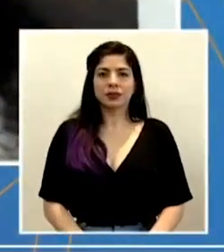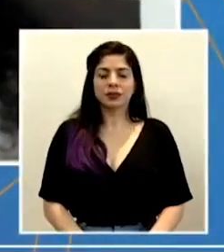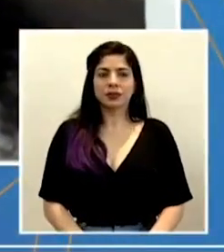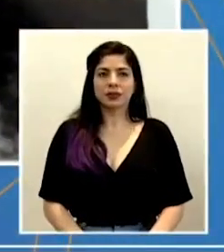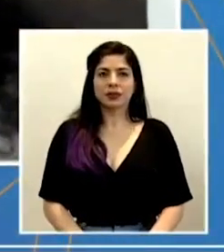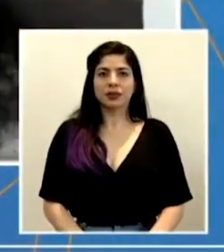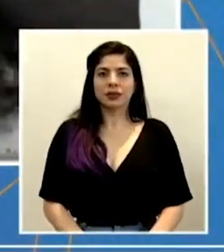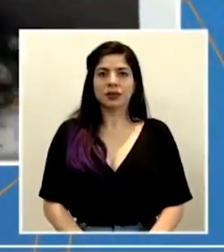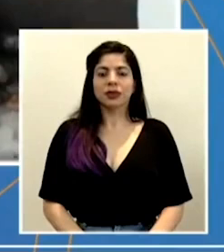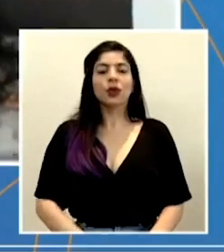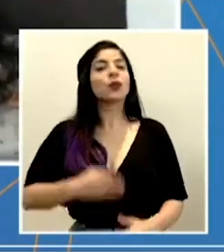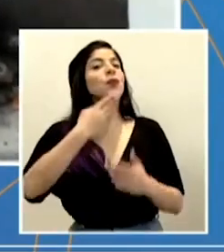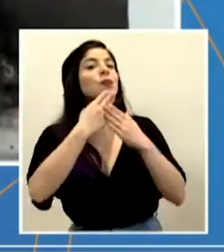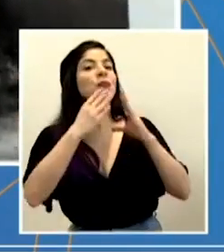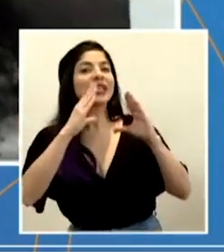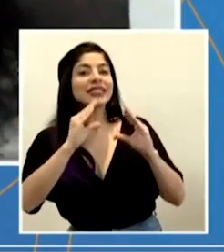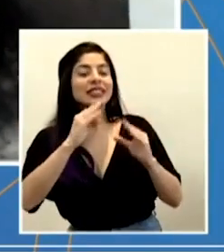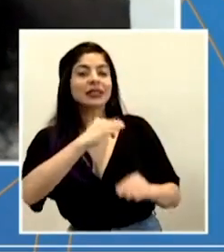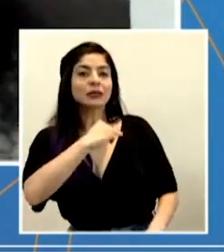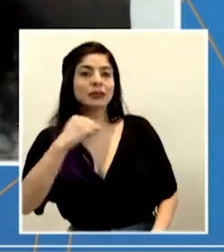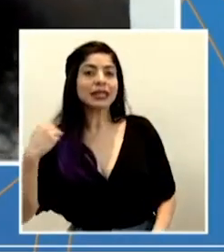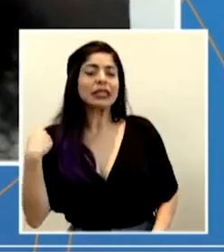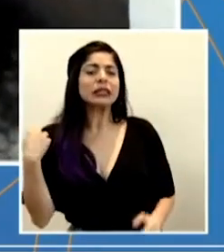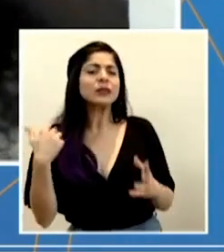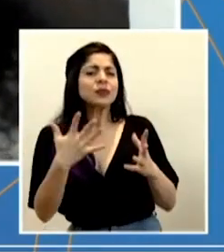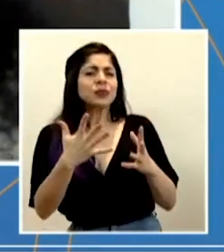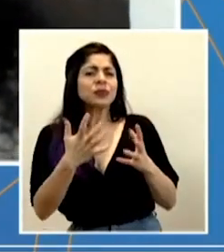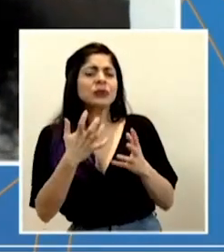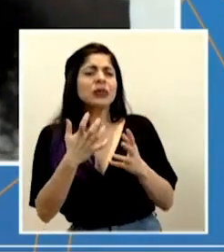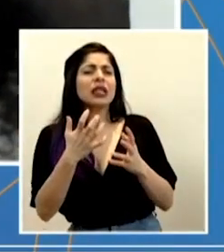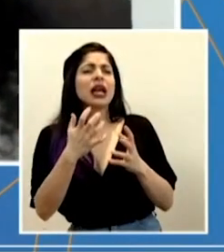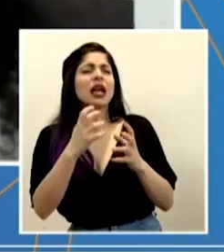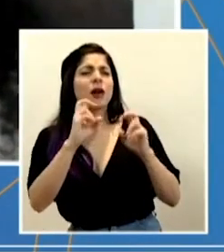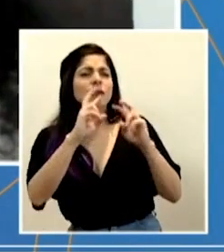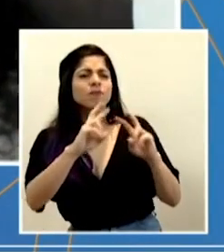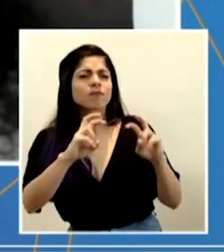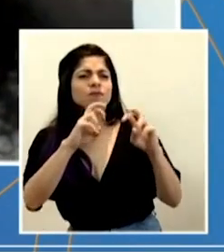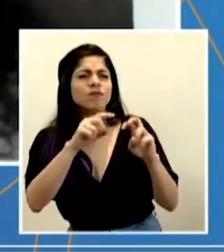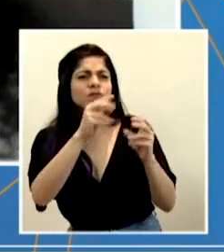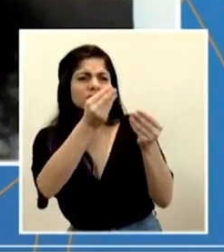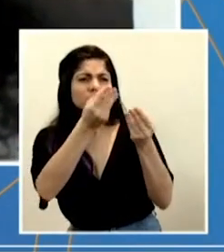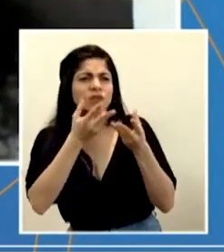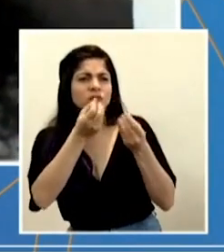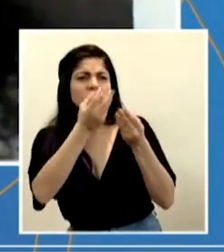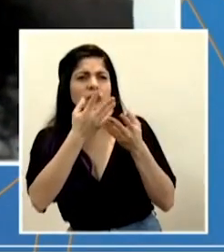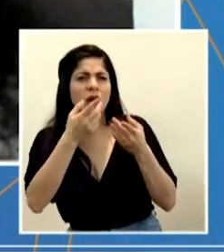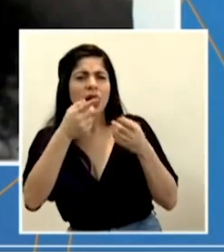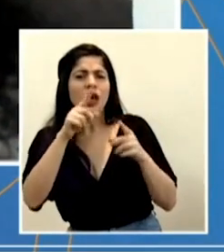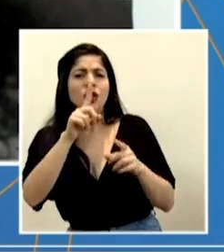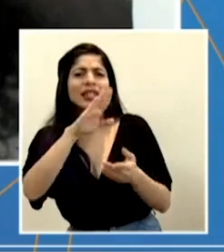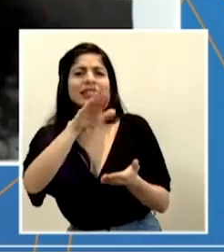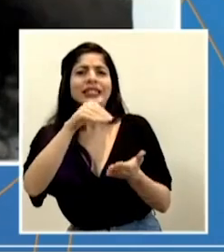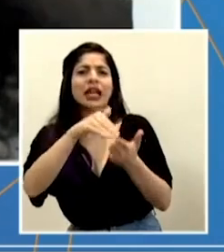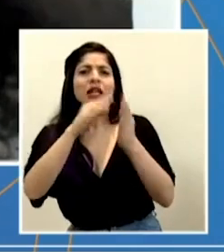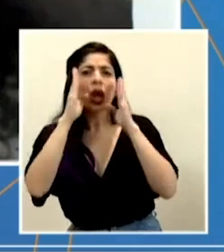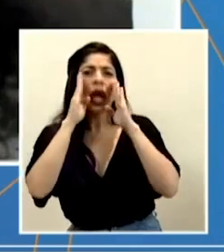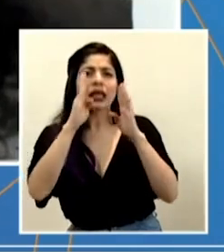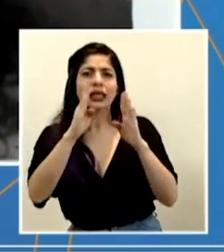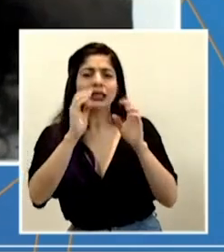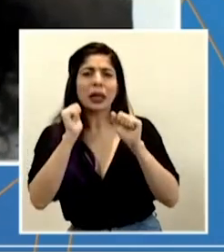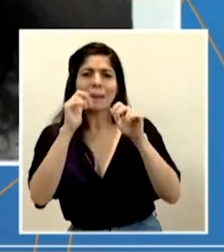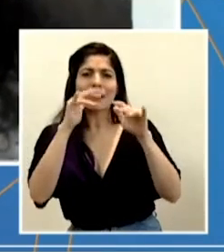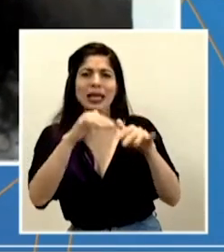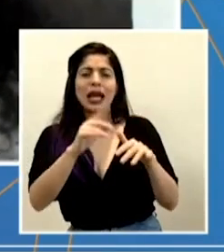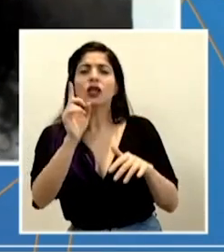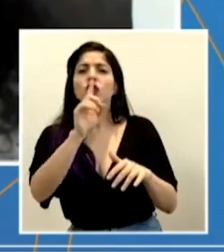Listo. Buenas tardes, señor ministro. Quisiera darles seguimiento a los casos en el Centro de Atención de Migrantes en